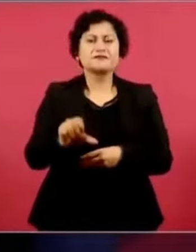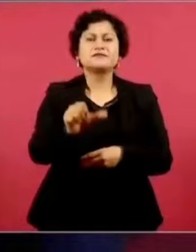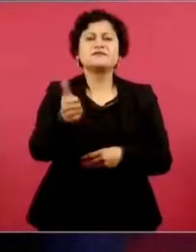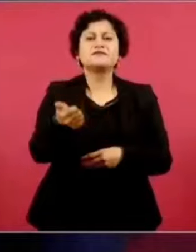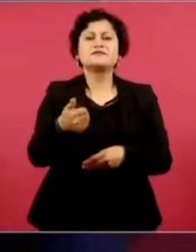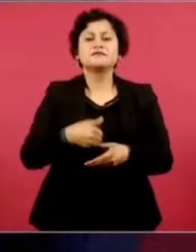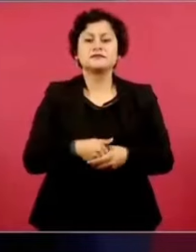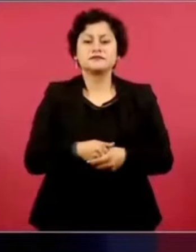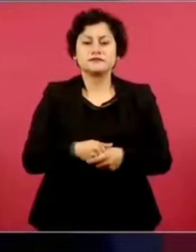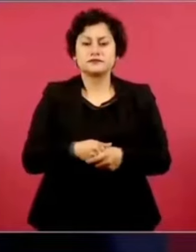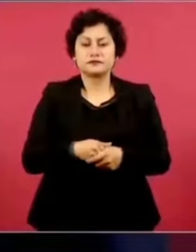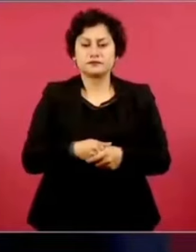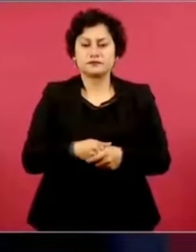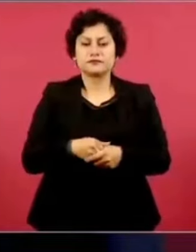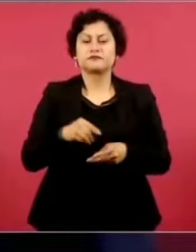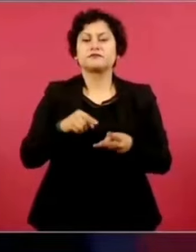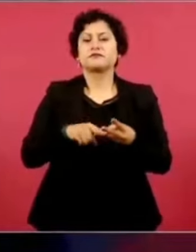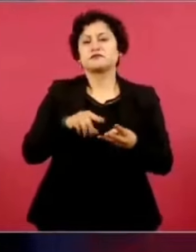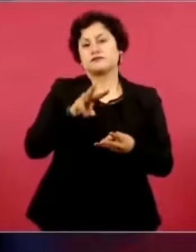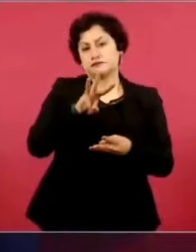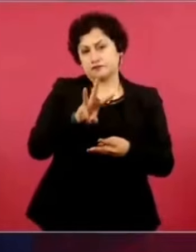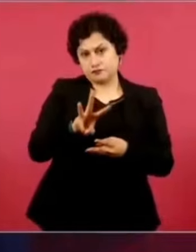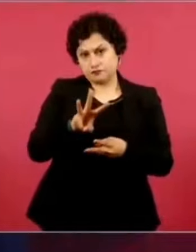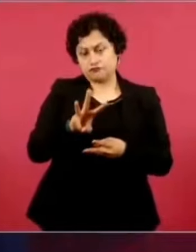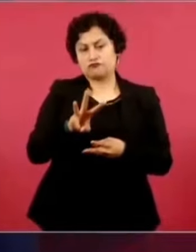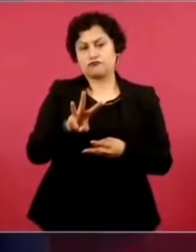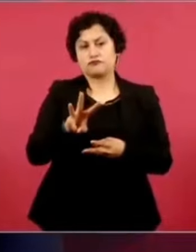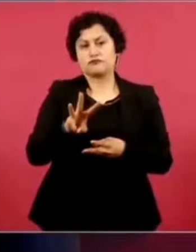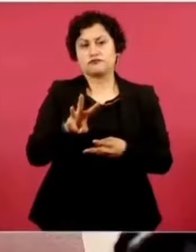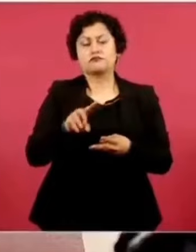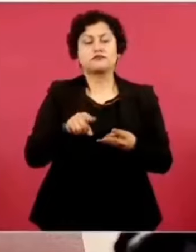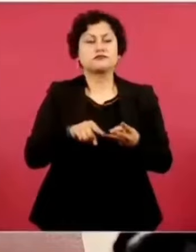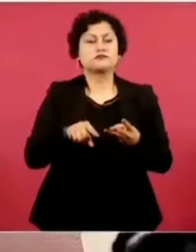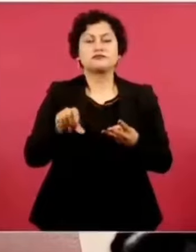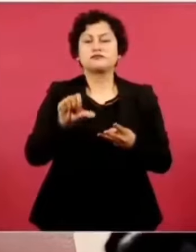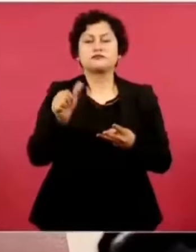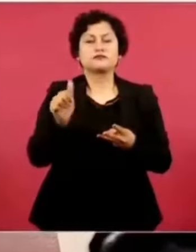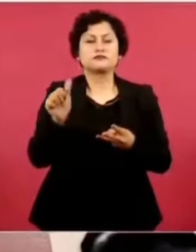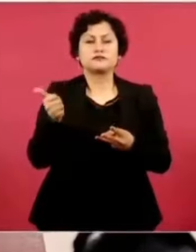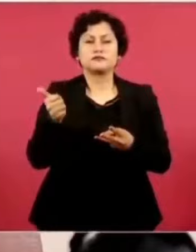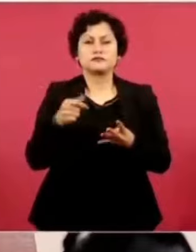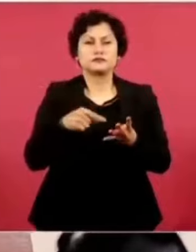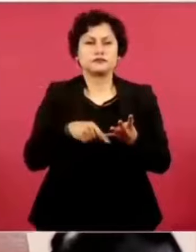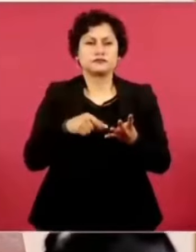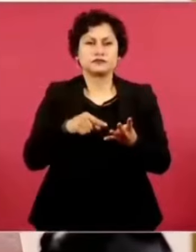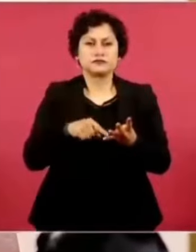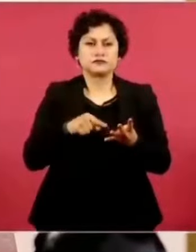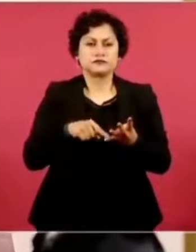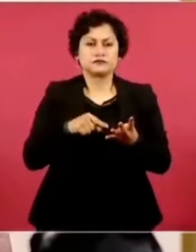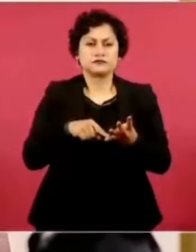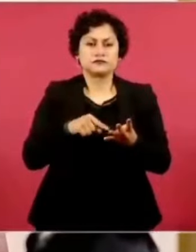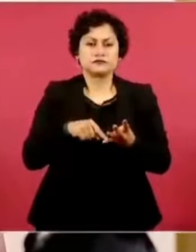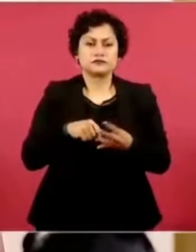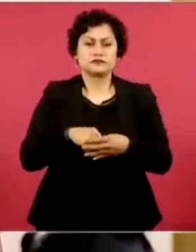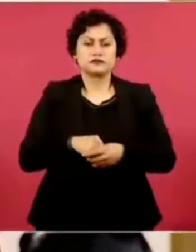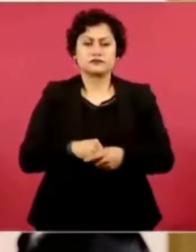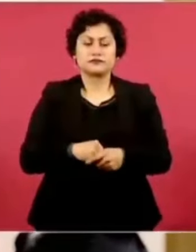Radiofórmula, W, la otra cadena, donde